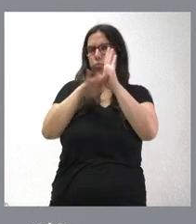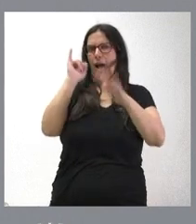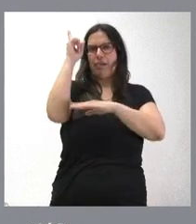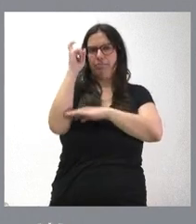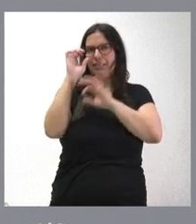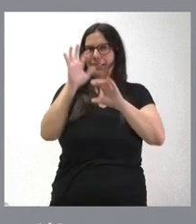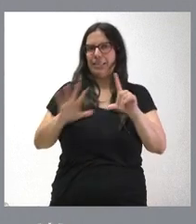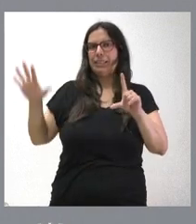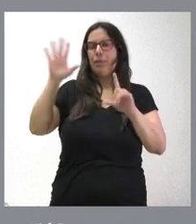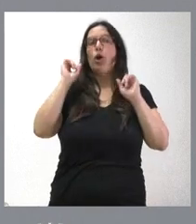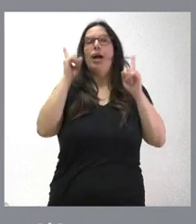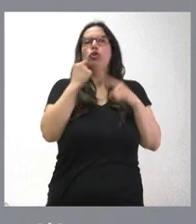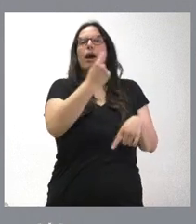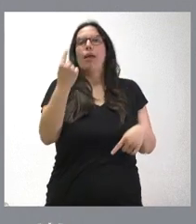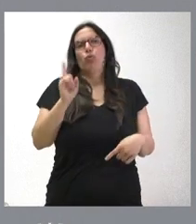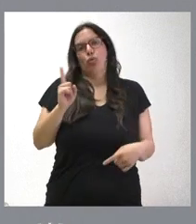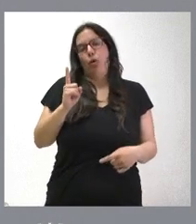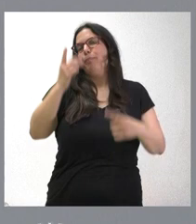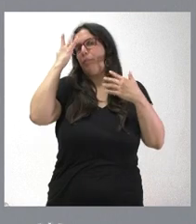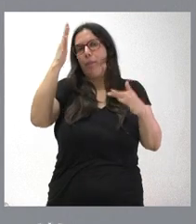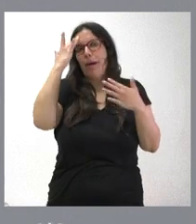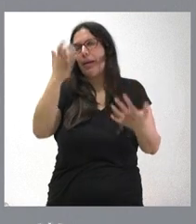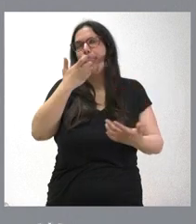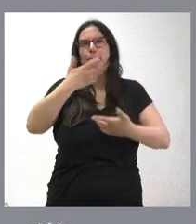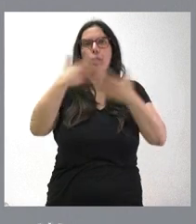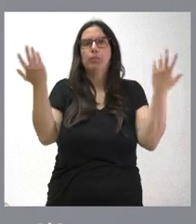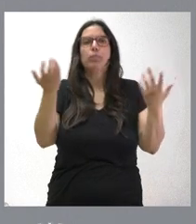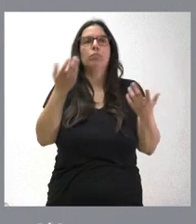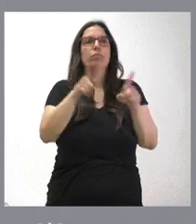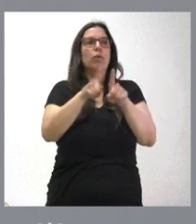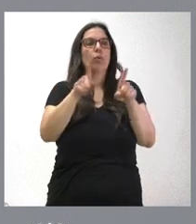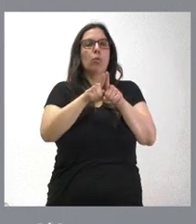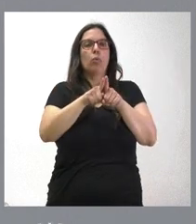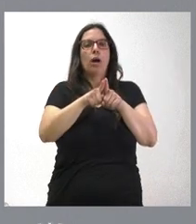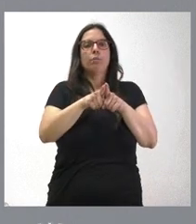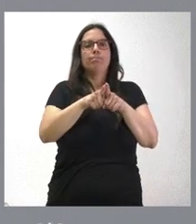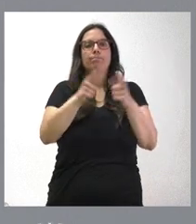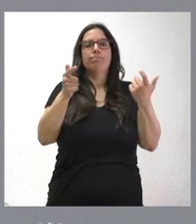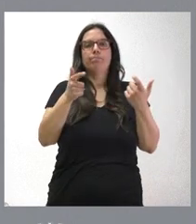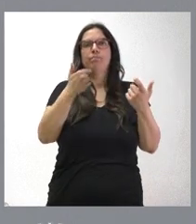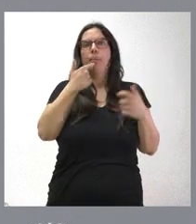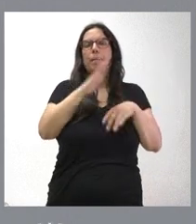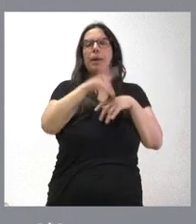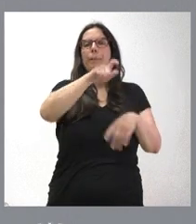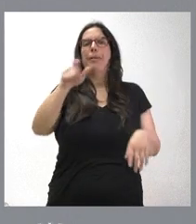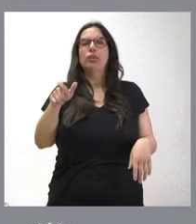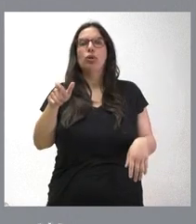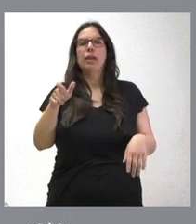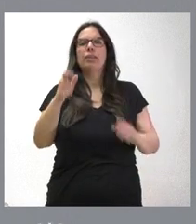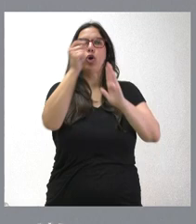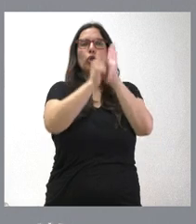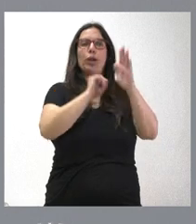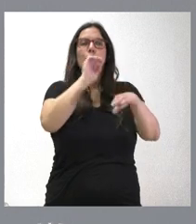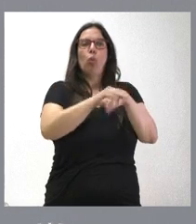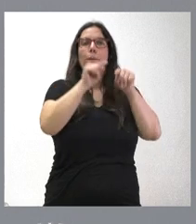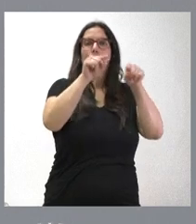no está establecido es el caso a caso imaginémonos la circunstancia de cuando se regula el método de un trasplante pero se dice para las personas que cumplan estas condiciones